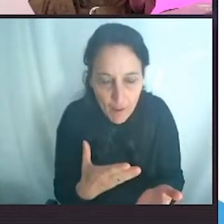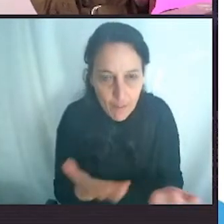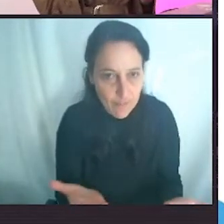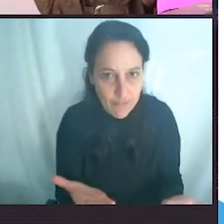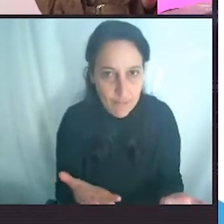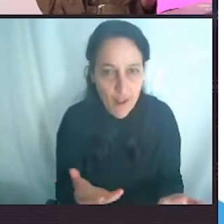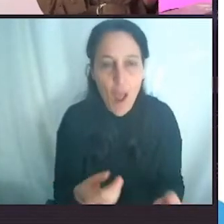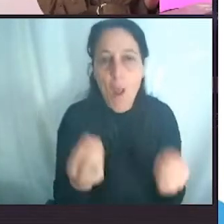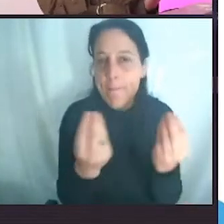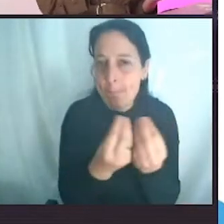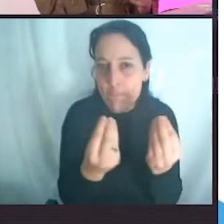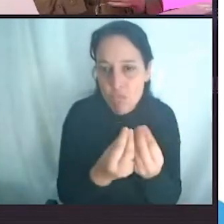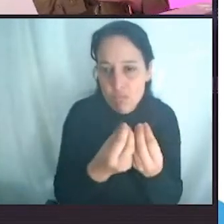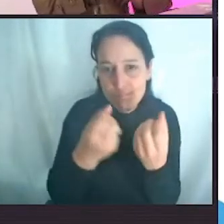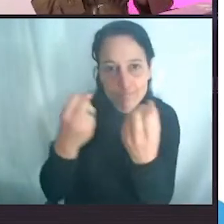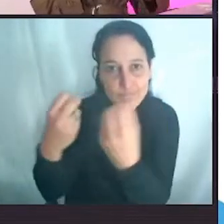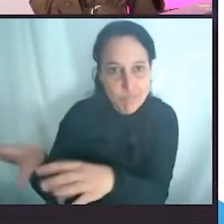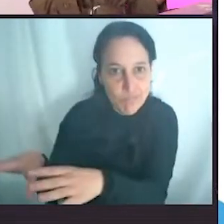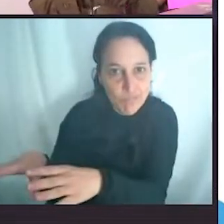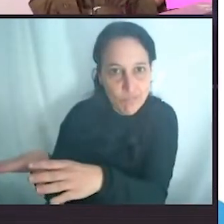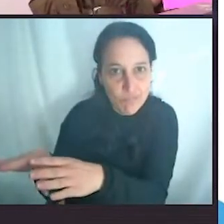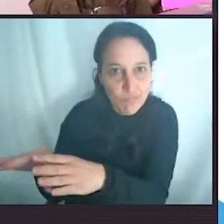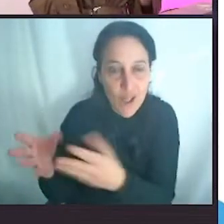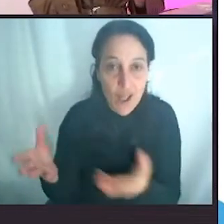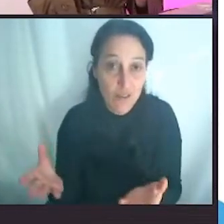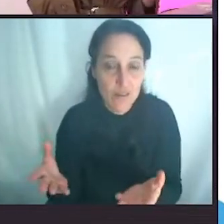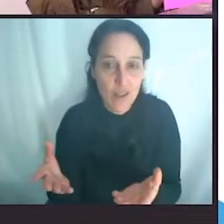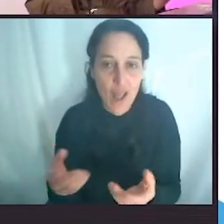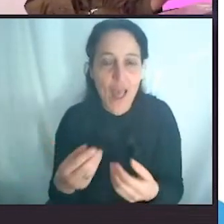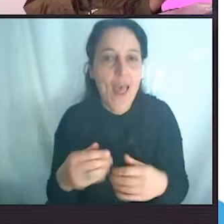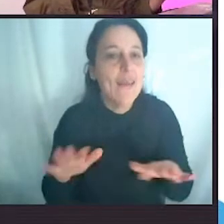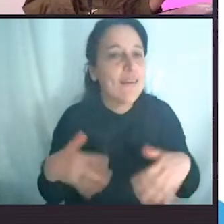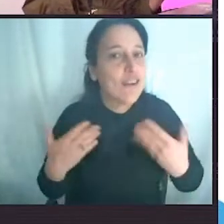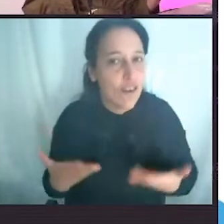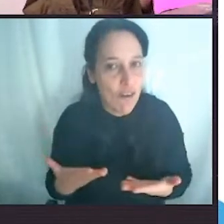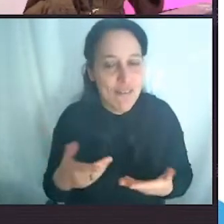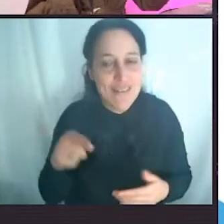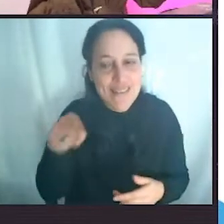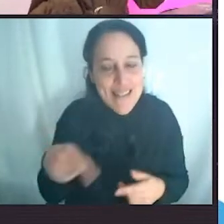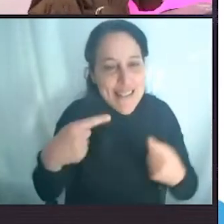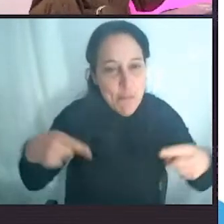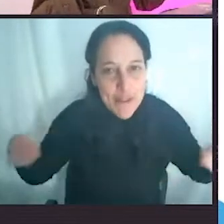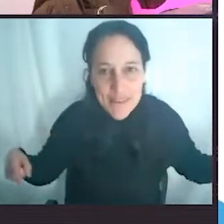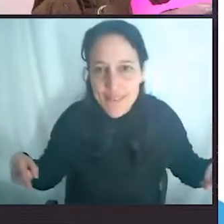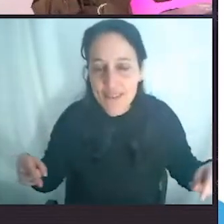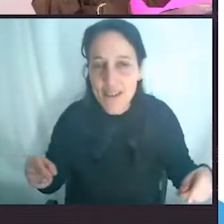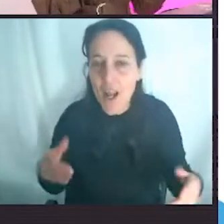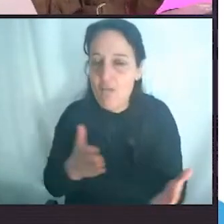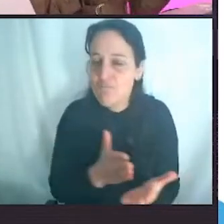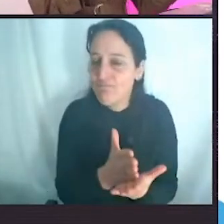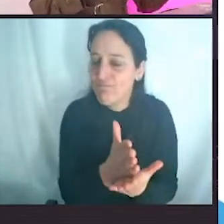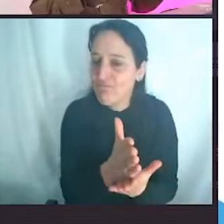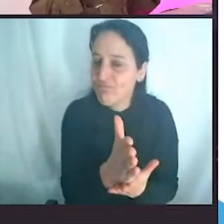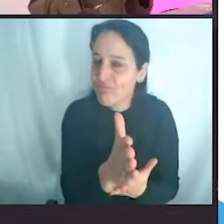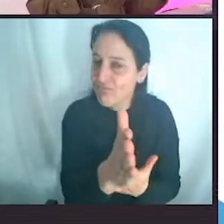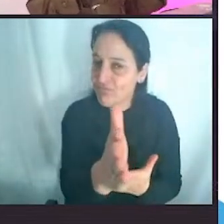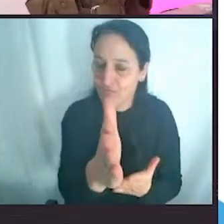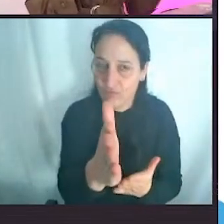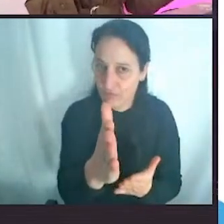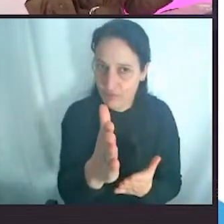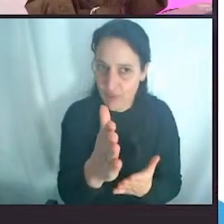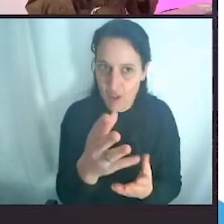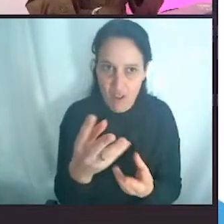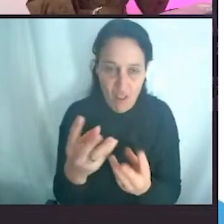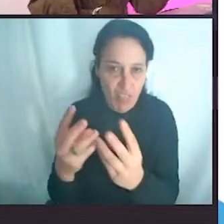O sea, que estamos usando un material que dura por siempre porque no se biodegrada. Eso que dicen que el plástico, la bolsita de plástico dura